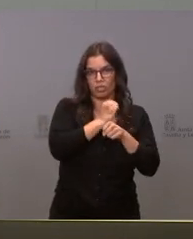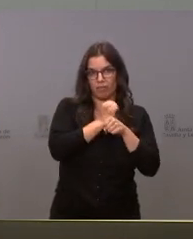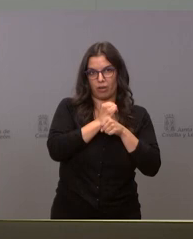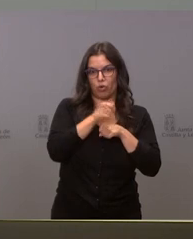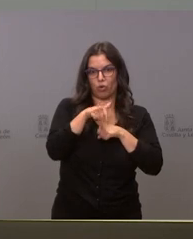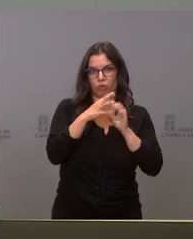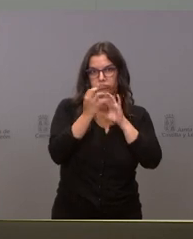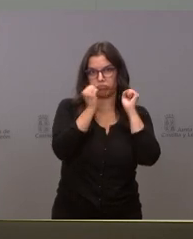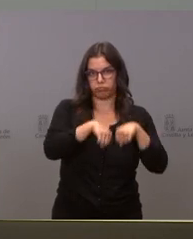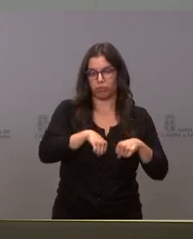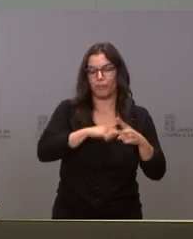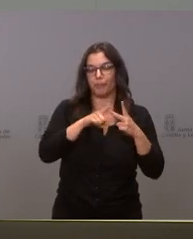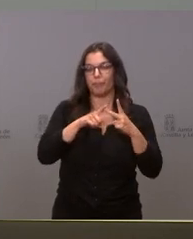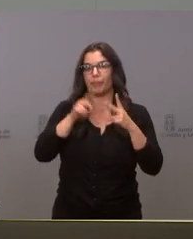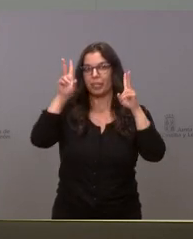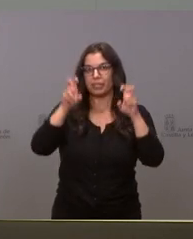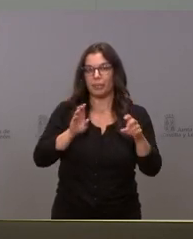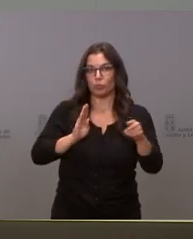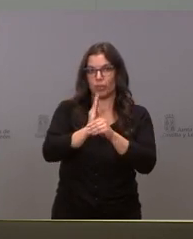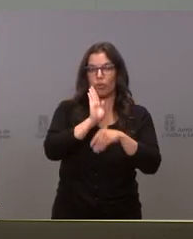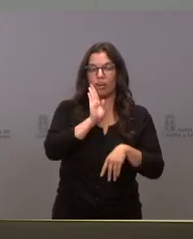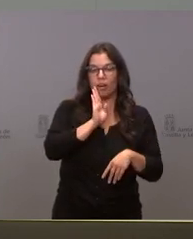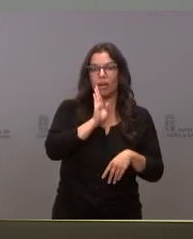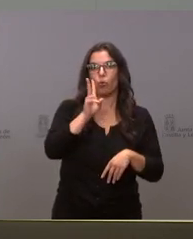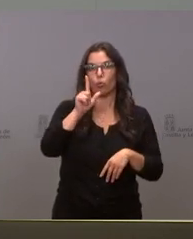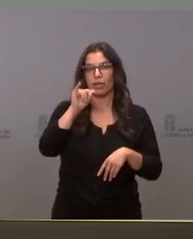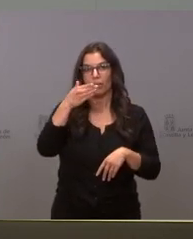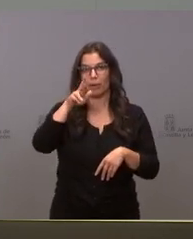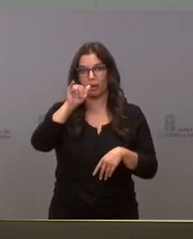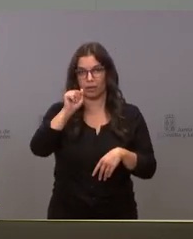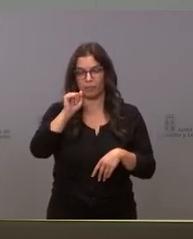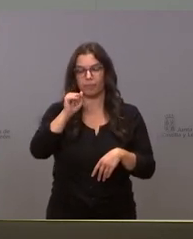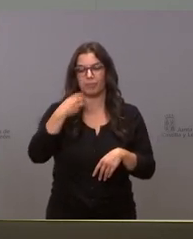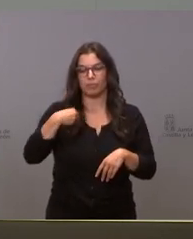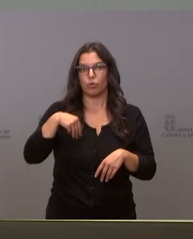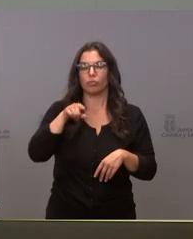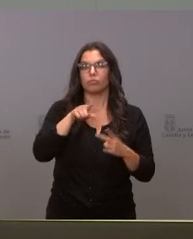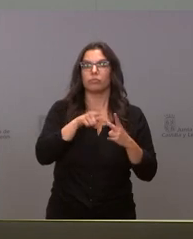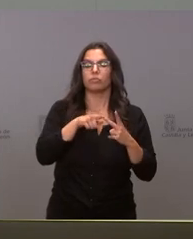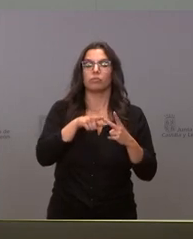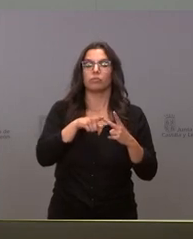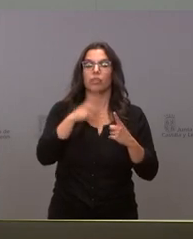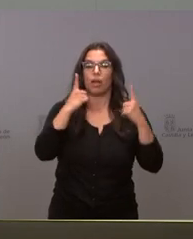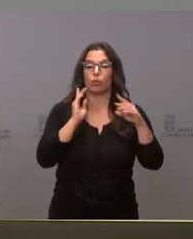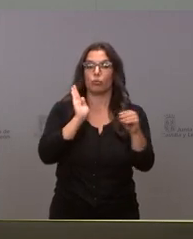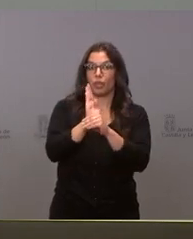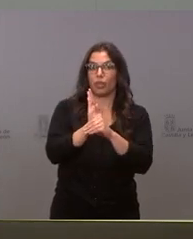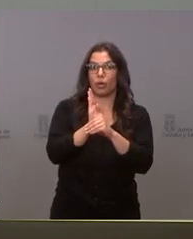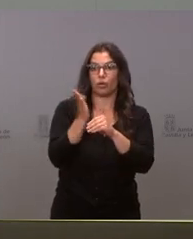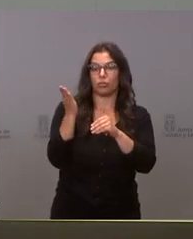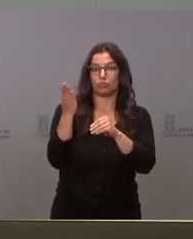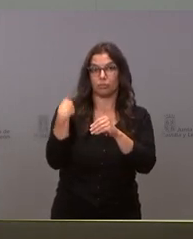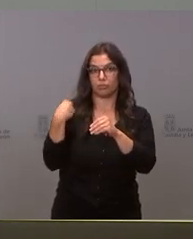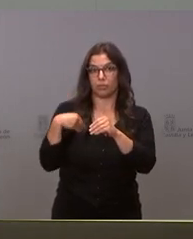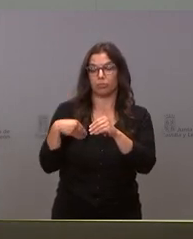y volviendo al tema y las subvenciones y de Ulibarri algunas de estas subvenciones se acordaron cuando este